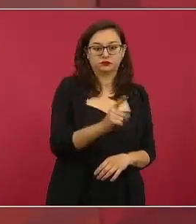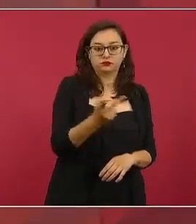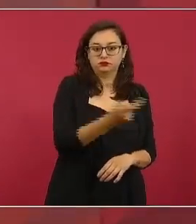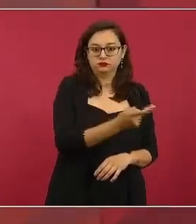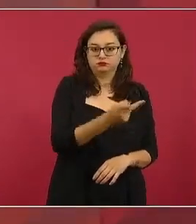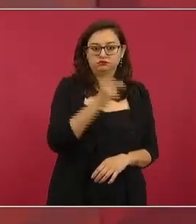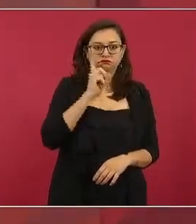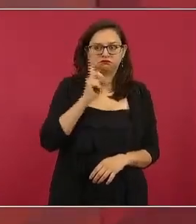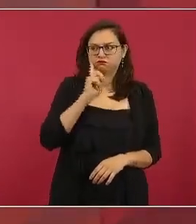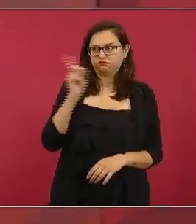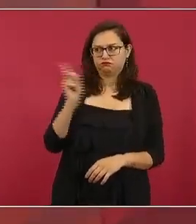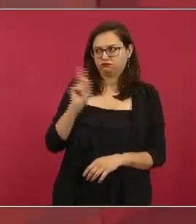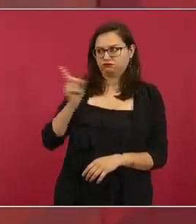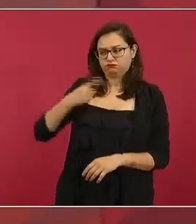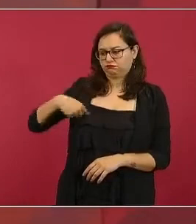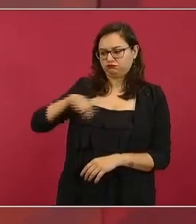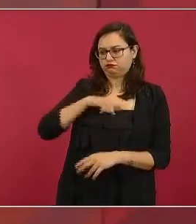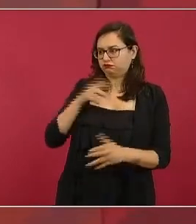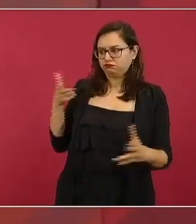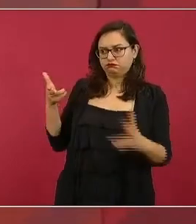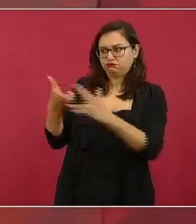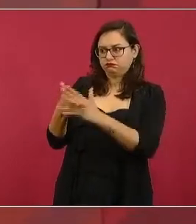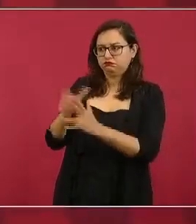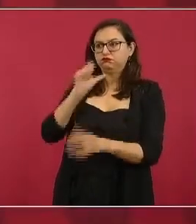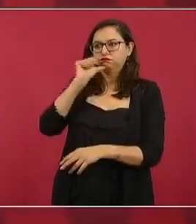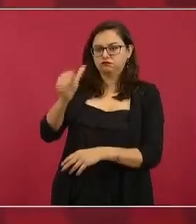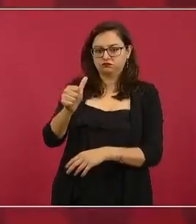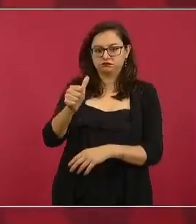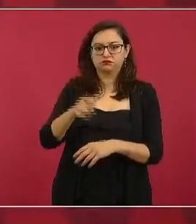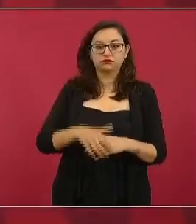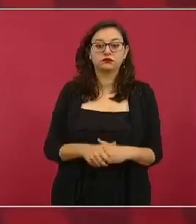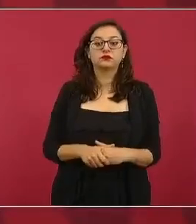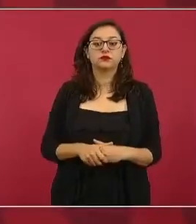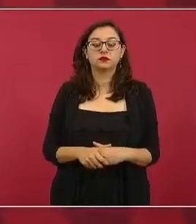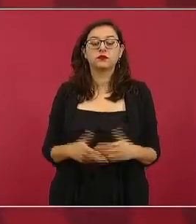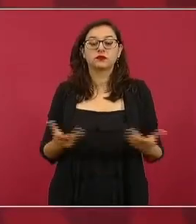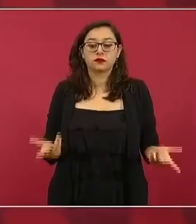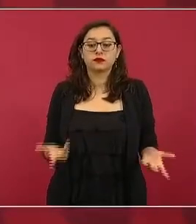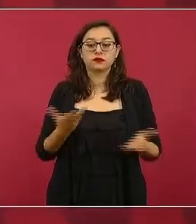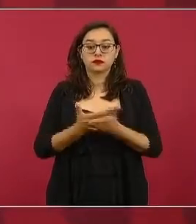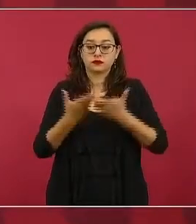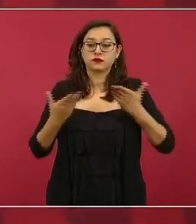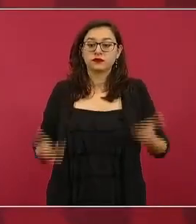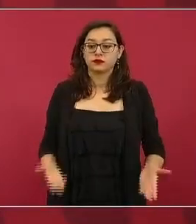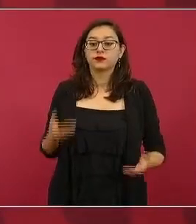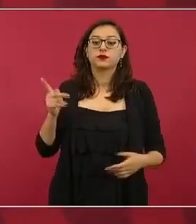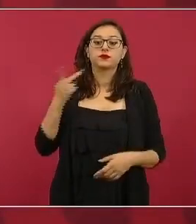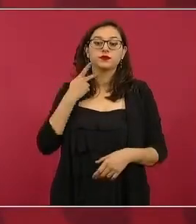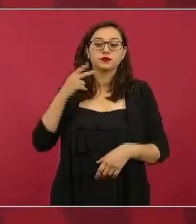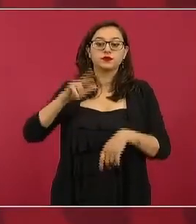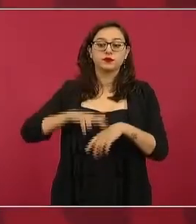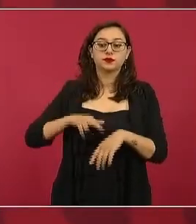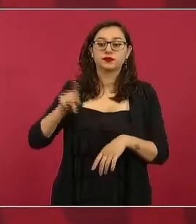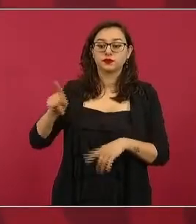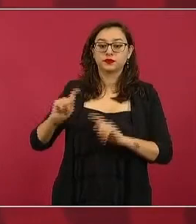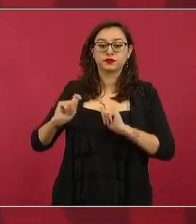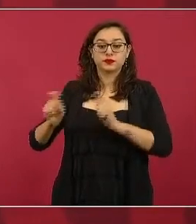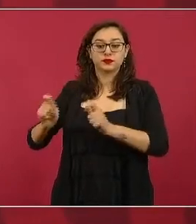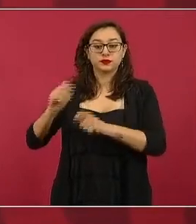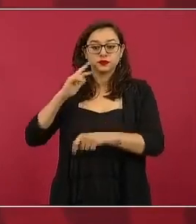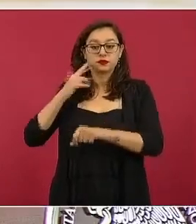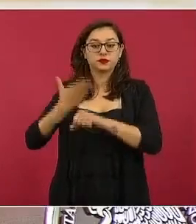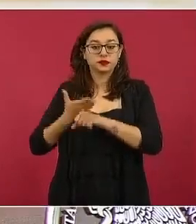él llega a la procuraduría y quiere que también ese asunto se resuelva ahora